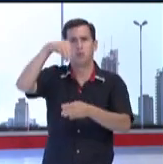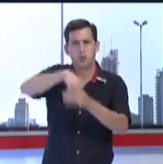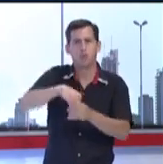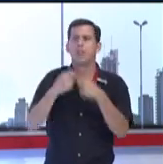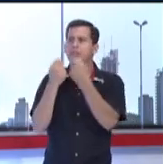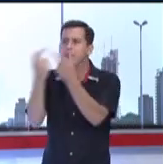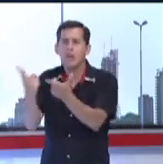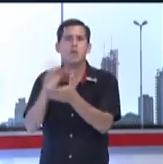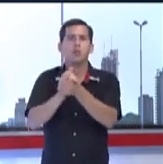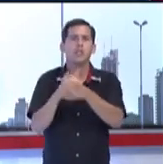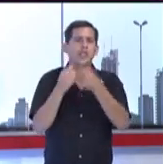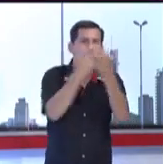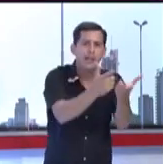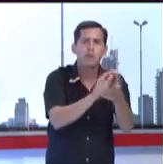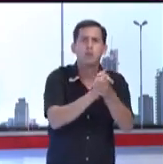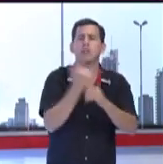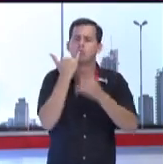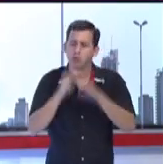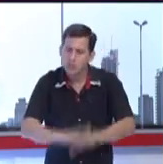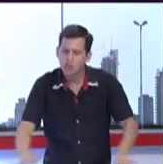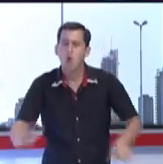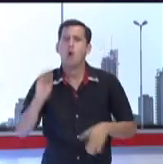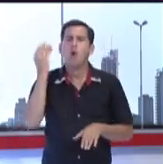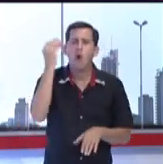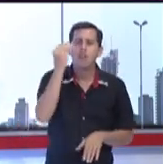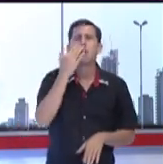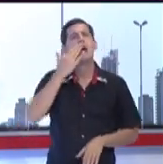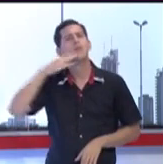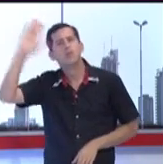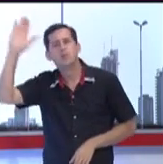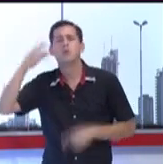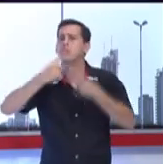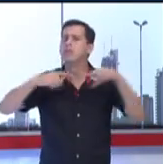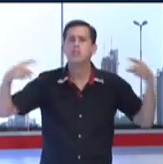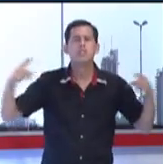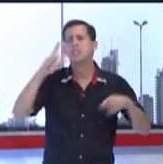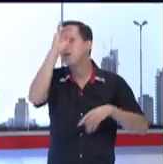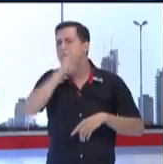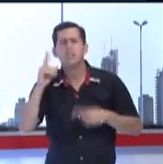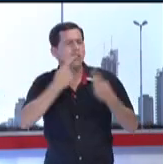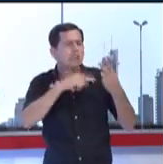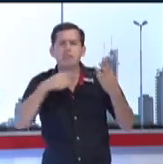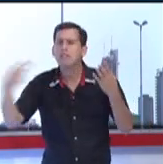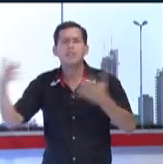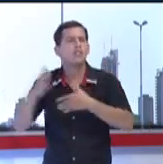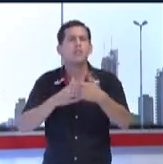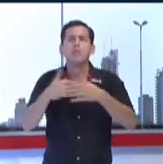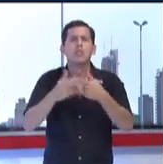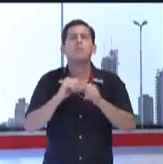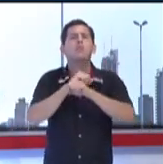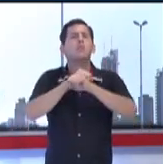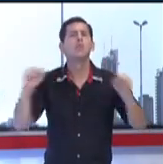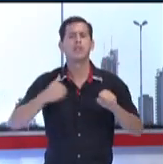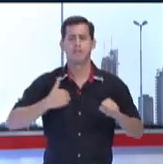darle la oportunidad de que niños, jóvenes y adultos con discapacidad auditiva o con cualquier tipo de discapacidad puedan